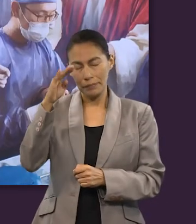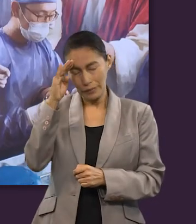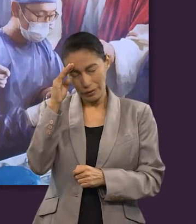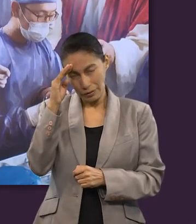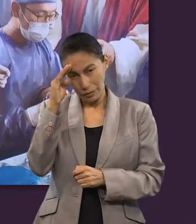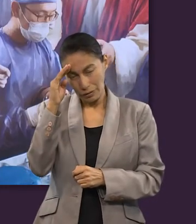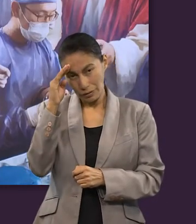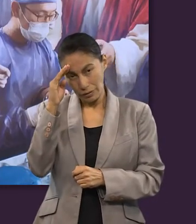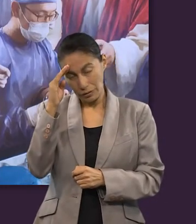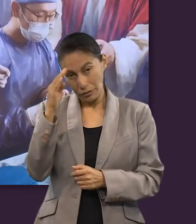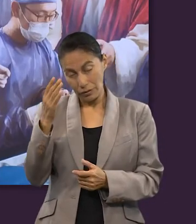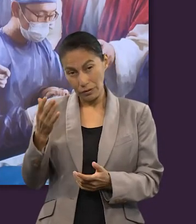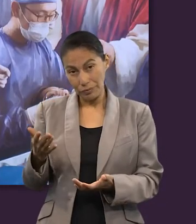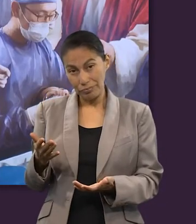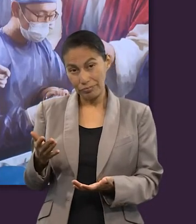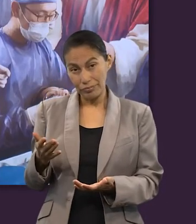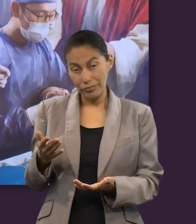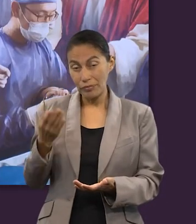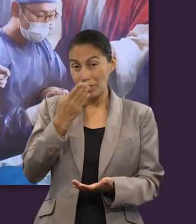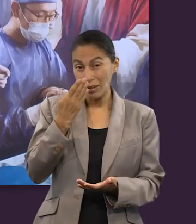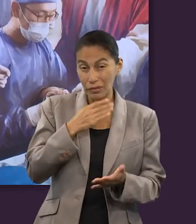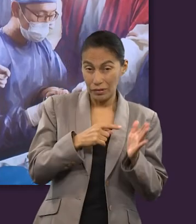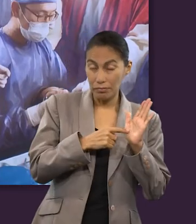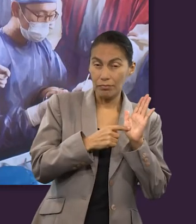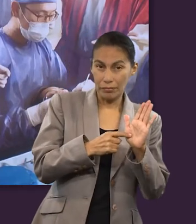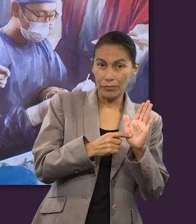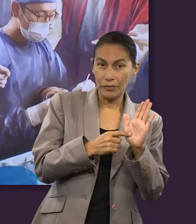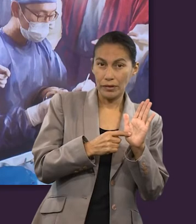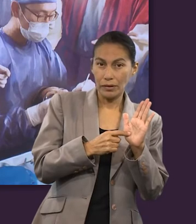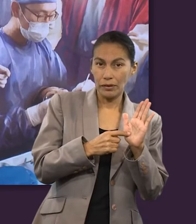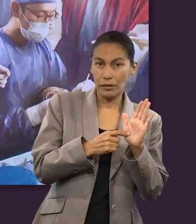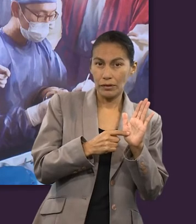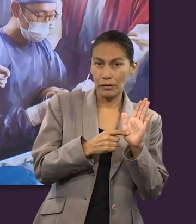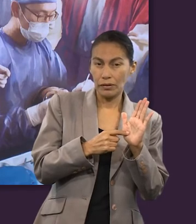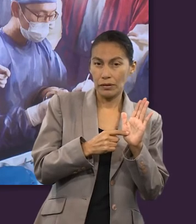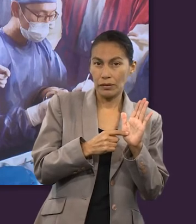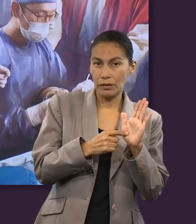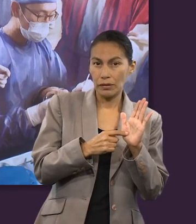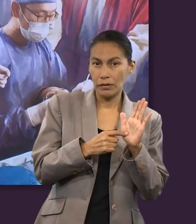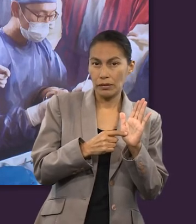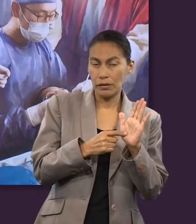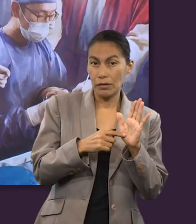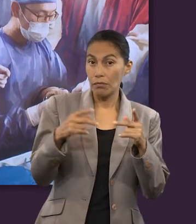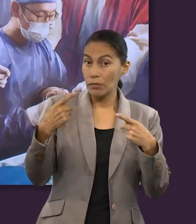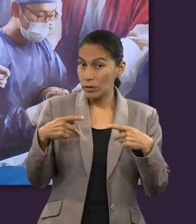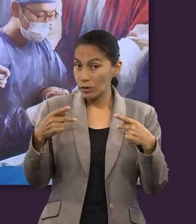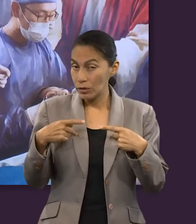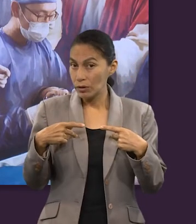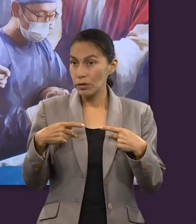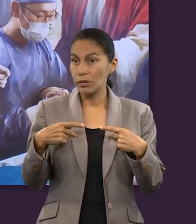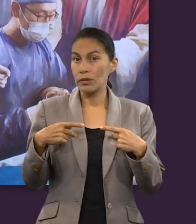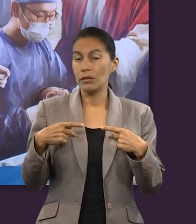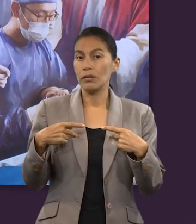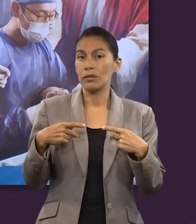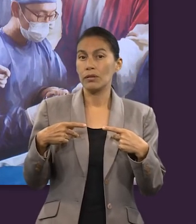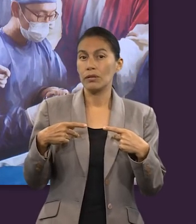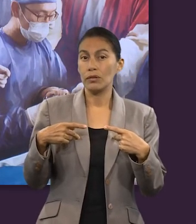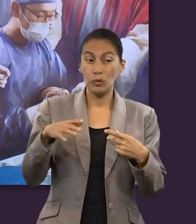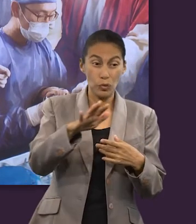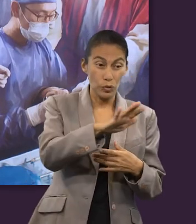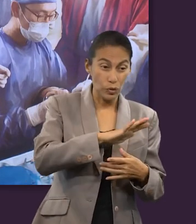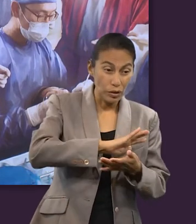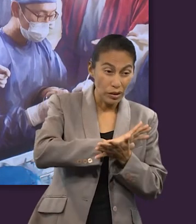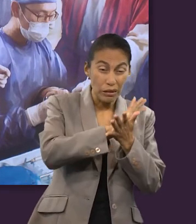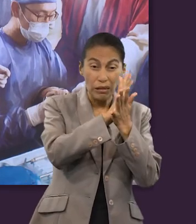pensar que la Biblia menciona, y lo vamos a ver más adelante, que las personas van a recibir